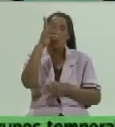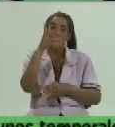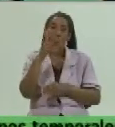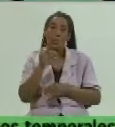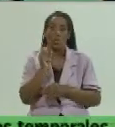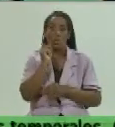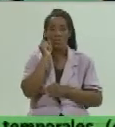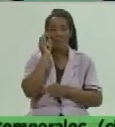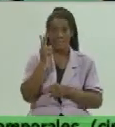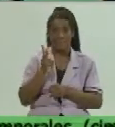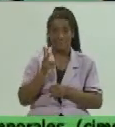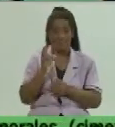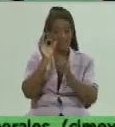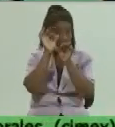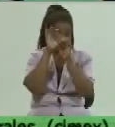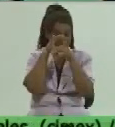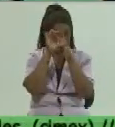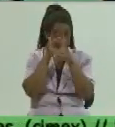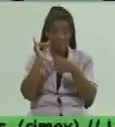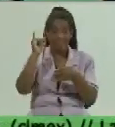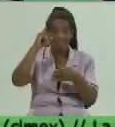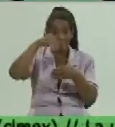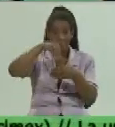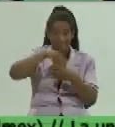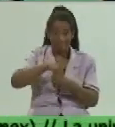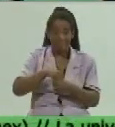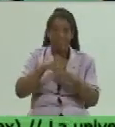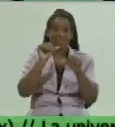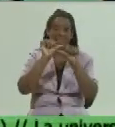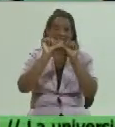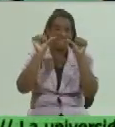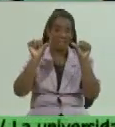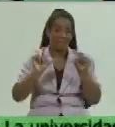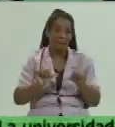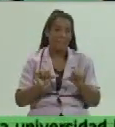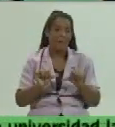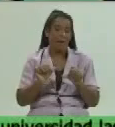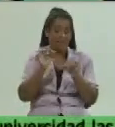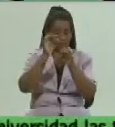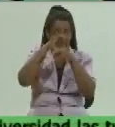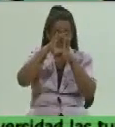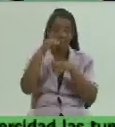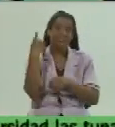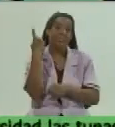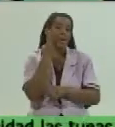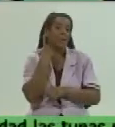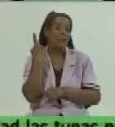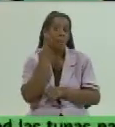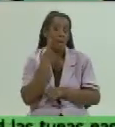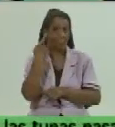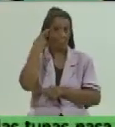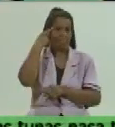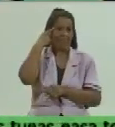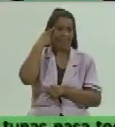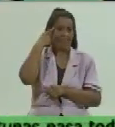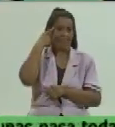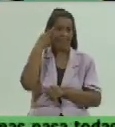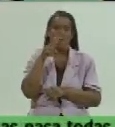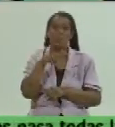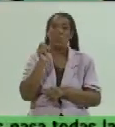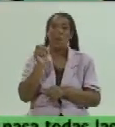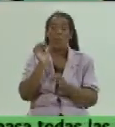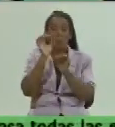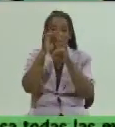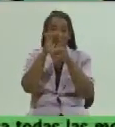Este laboratorio se integra al sistema de laboratorio nacional, que también hay expectativas. Dicen, no, ahora con el nuevo laboratorio